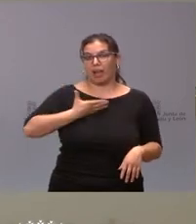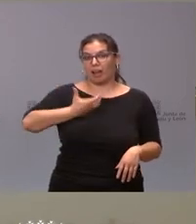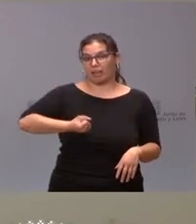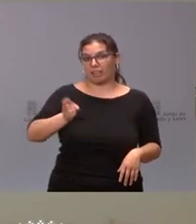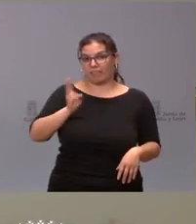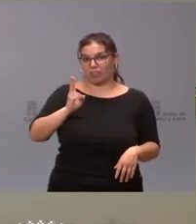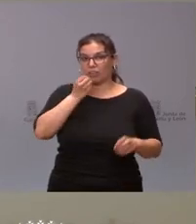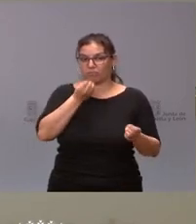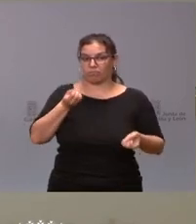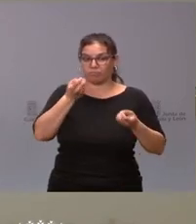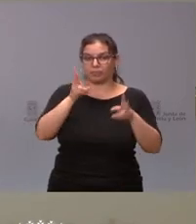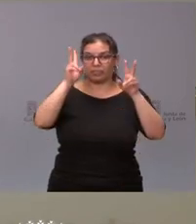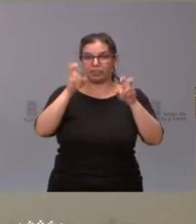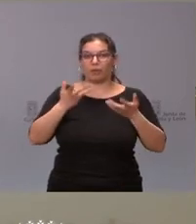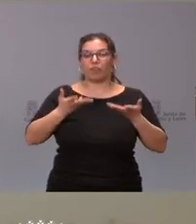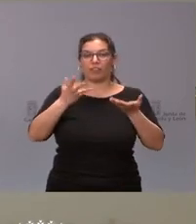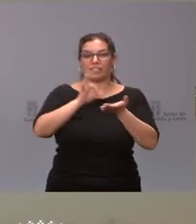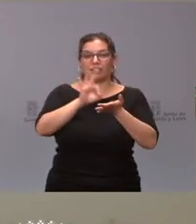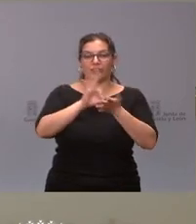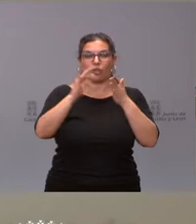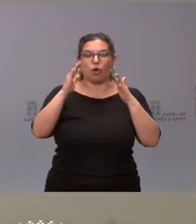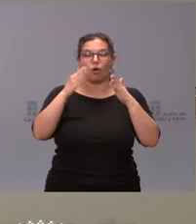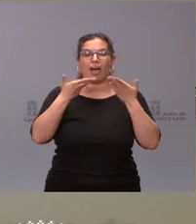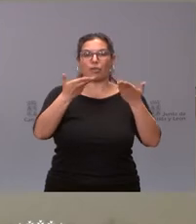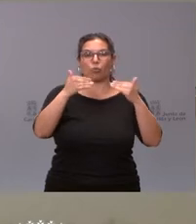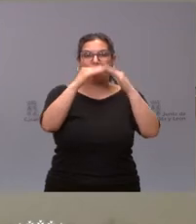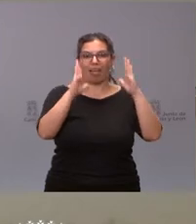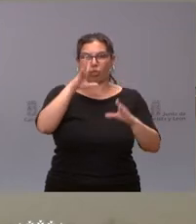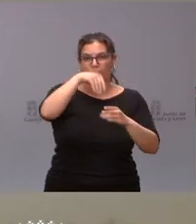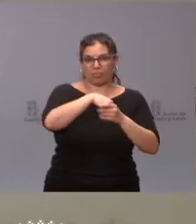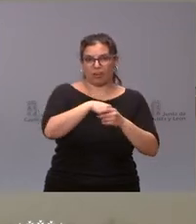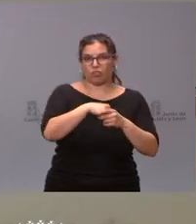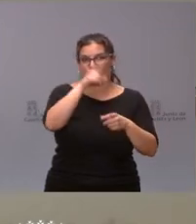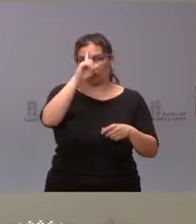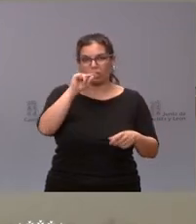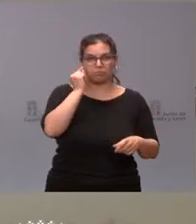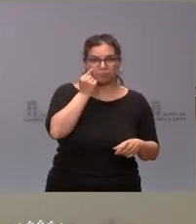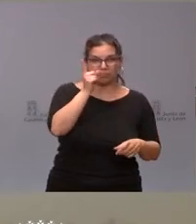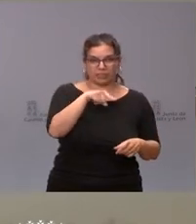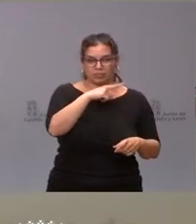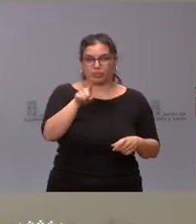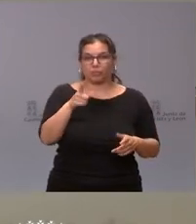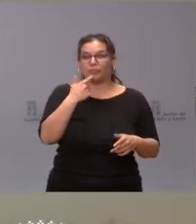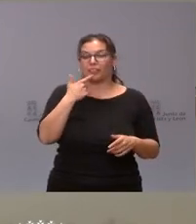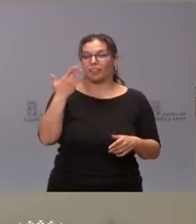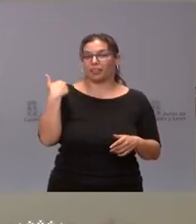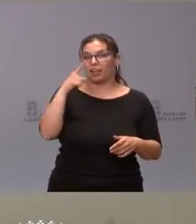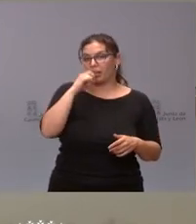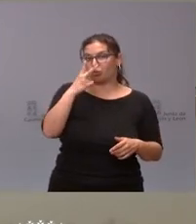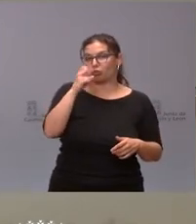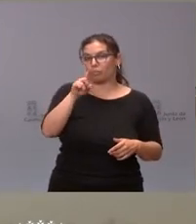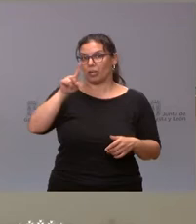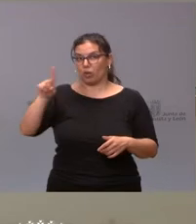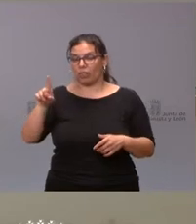en relación a la prestación del servicio de ayuda a domicilio. No sé si las conoce, pero bueno, dijo que en 2011 la Junta solo había